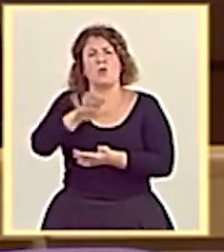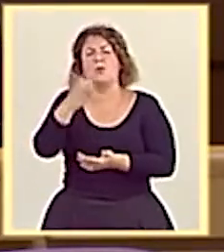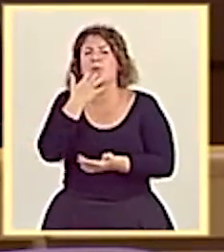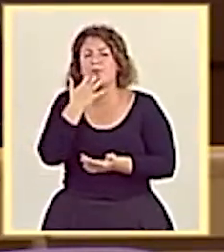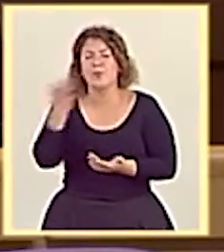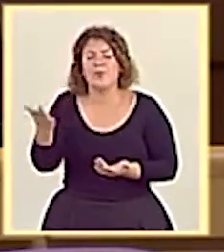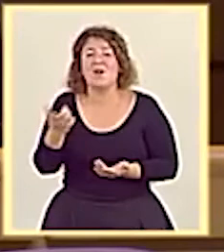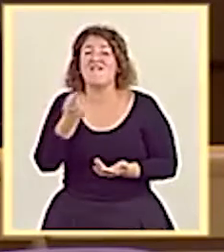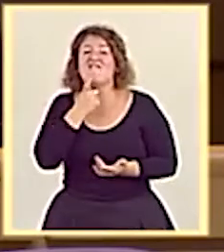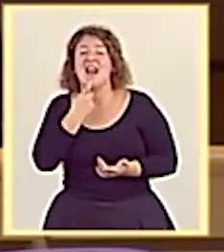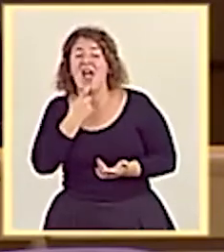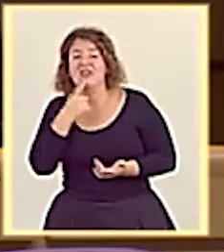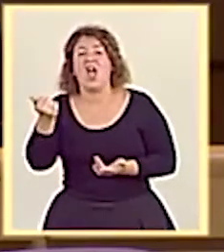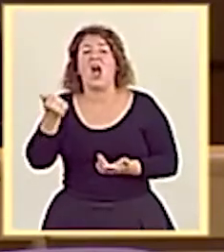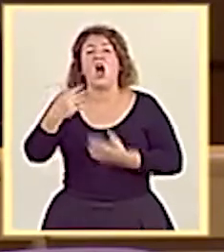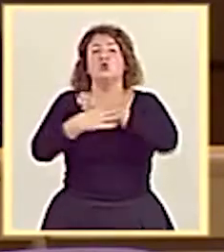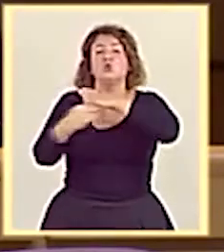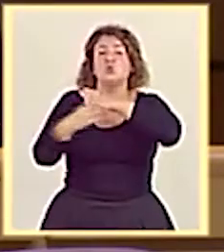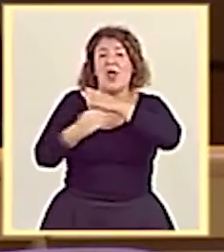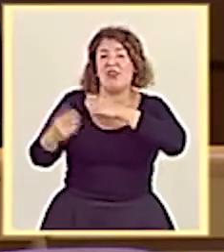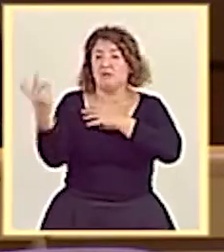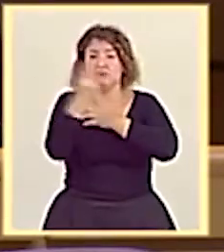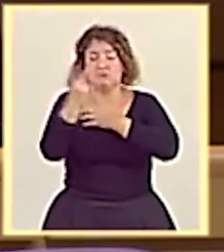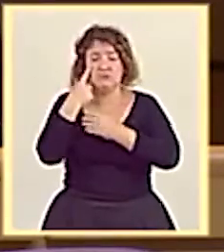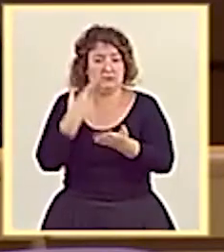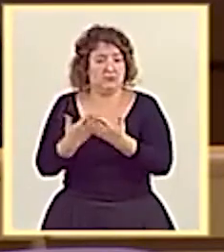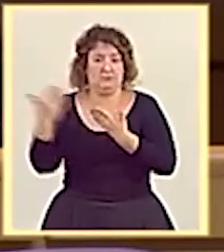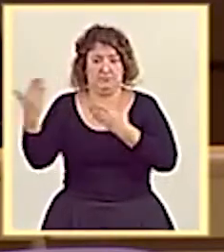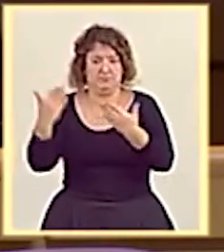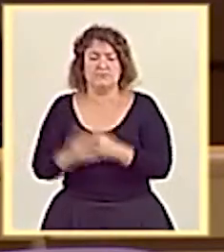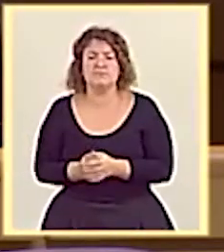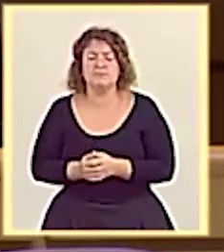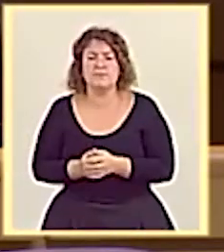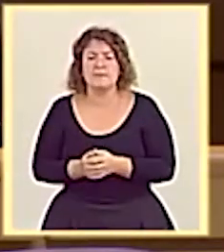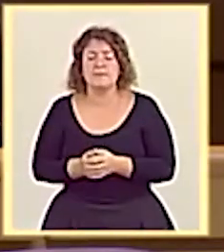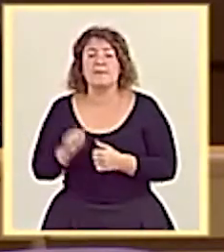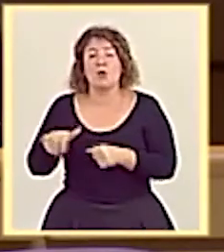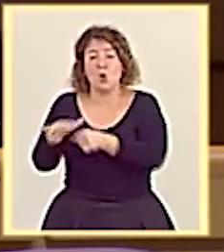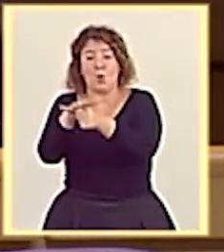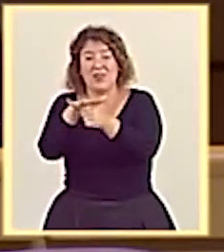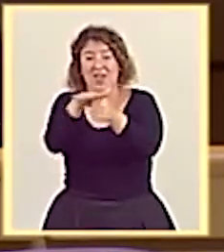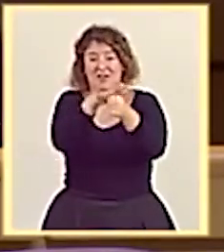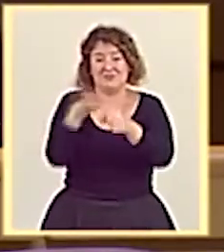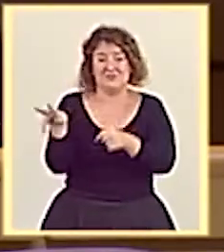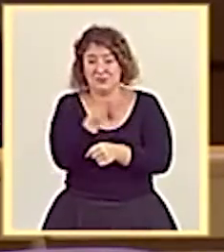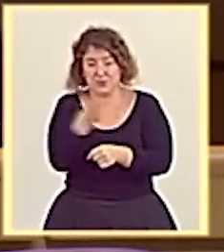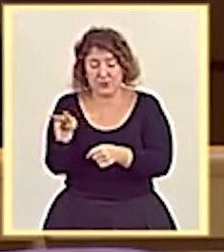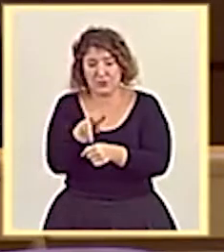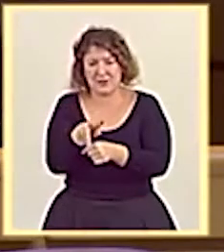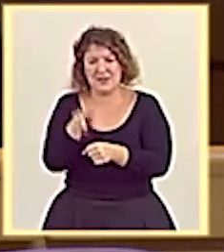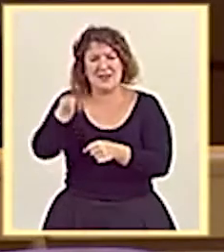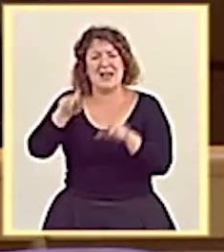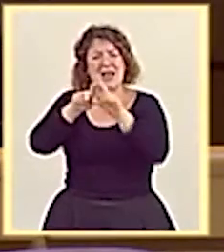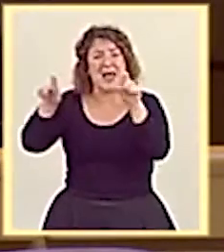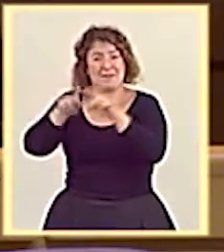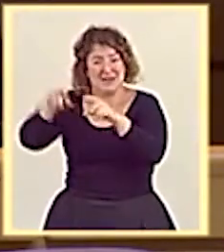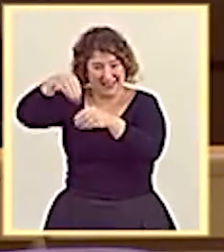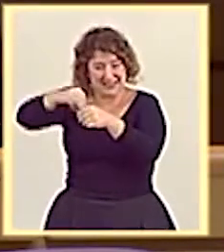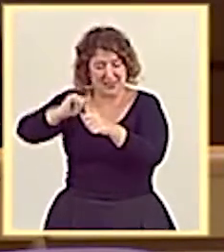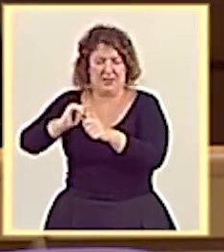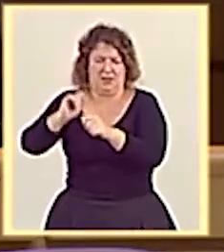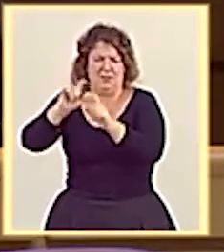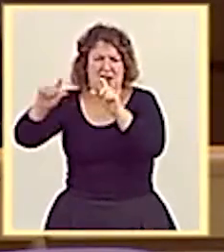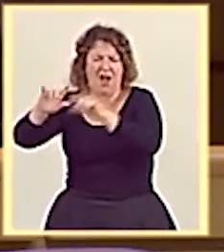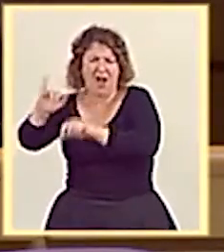Finlandia y Suecia. Muchos años en los que estas dos provincias y, sobre todo, los empresarios que dan trabajo en estas